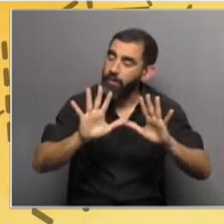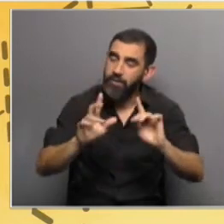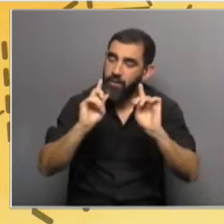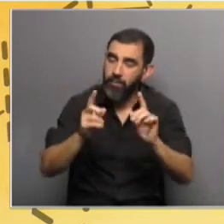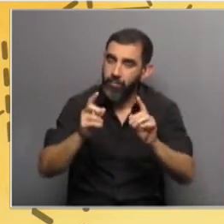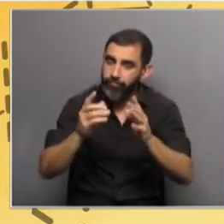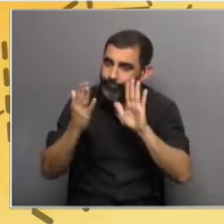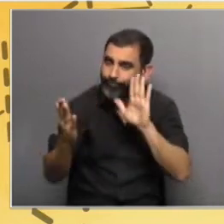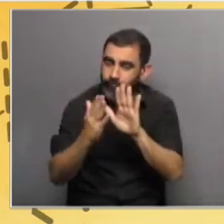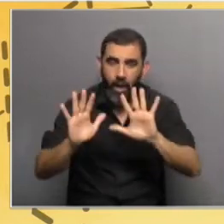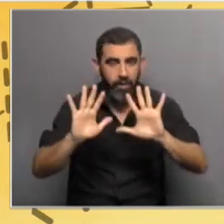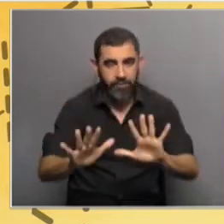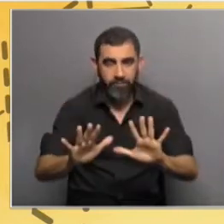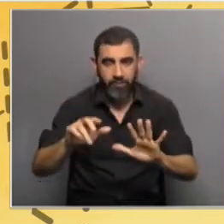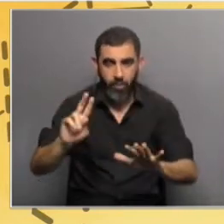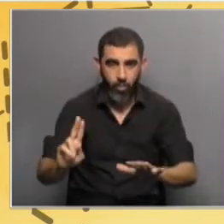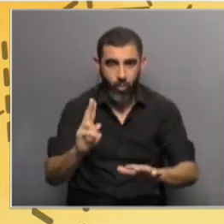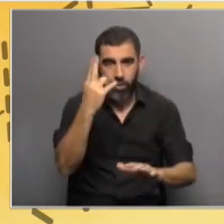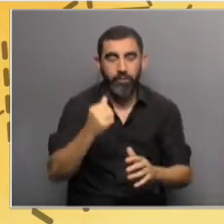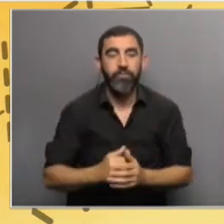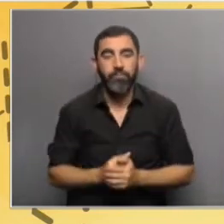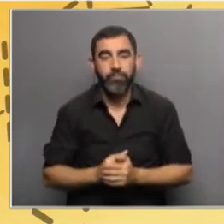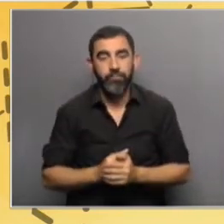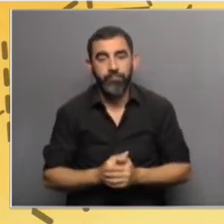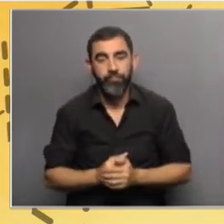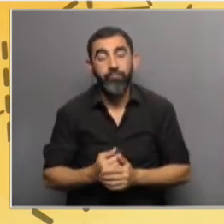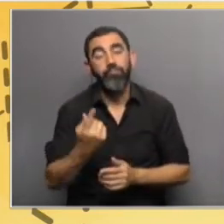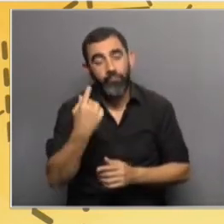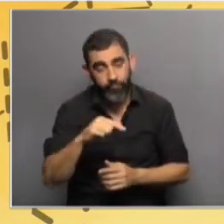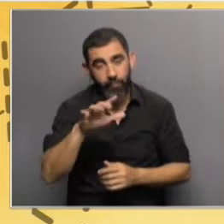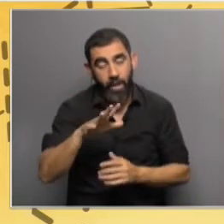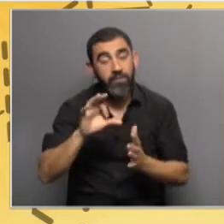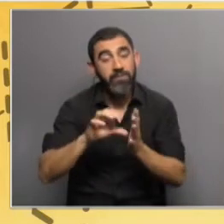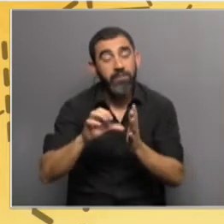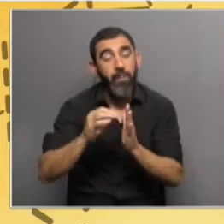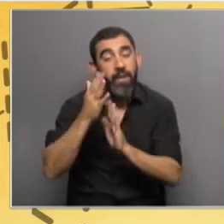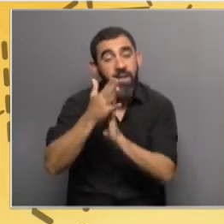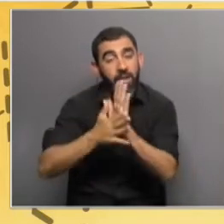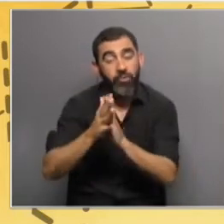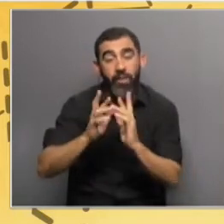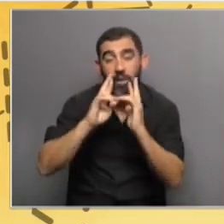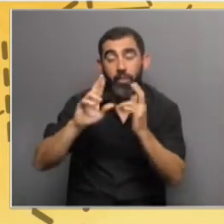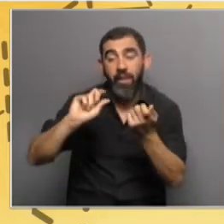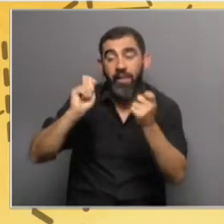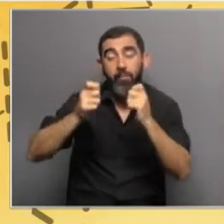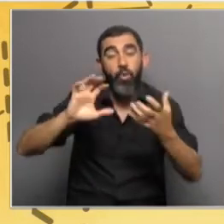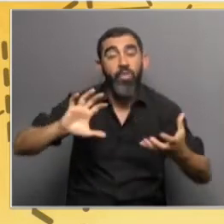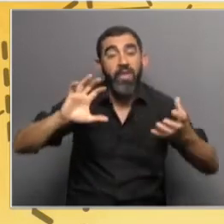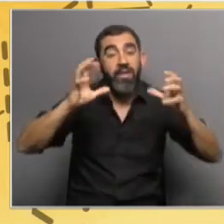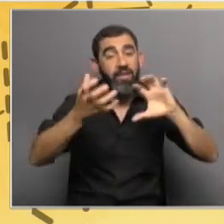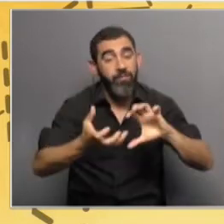enfrentar a nivel nacional. Y en ese sentido tenemos el Sistema Nacional de Representación del Cambio Climático, es un ámbito